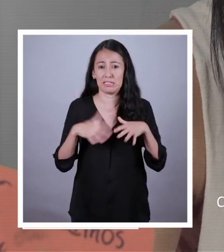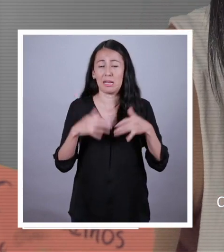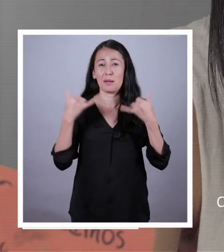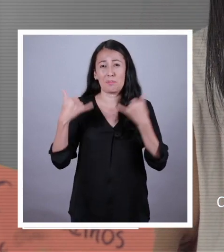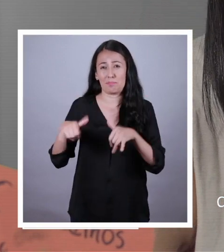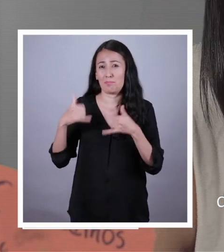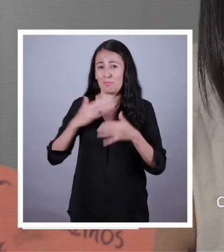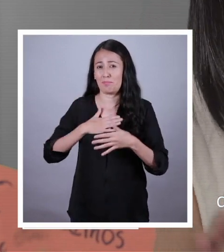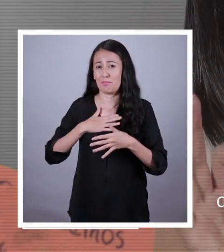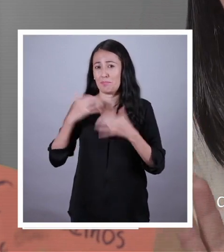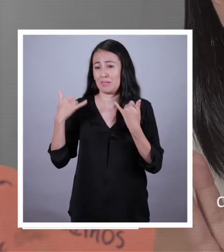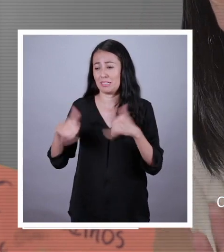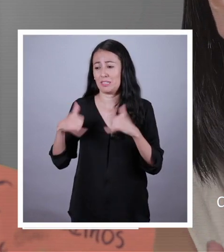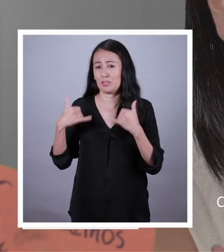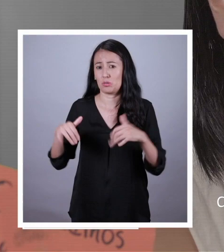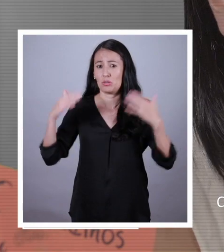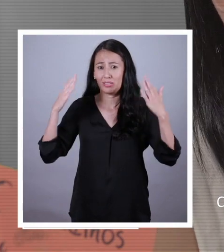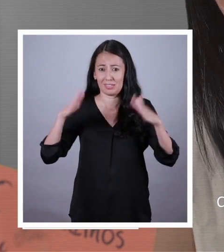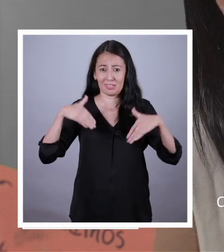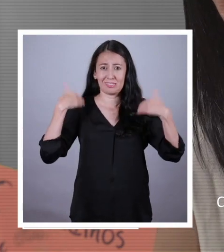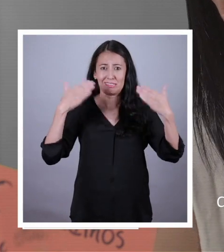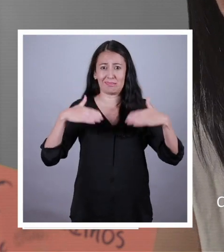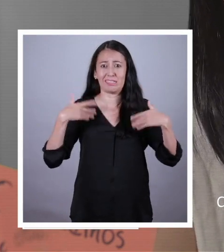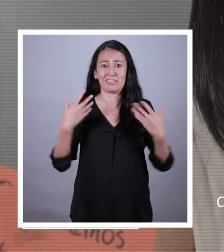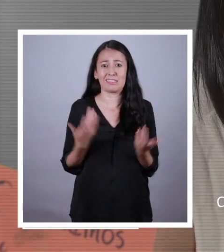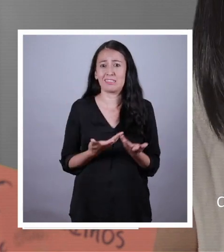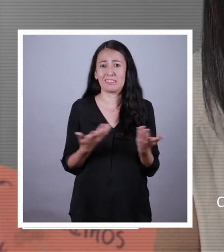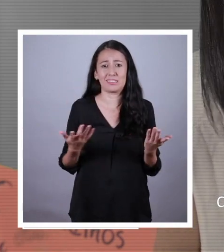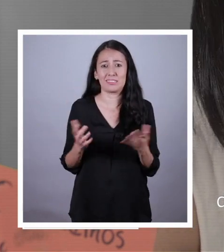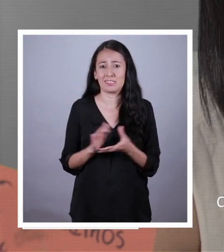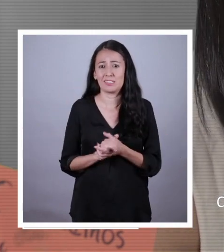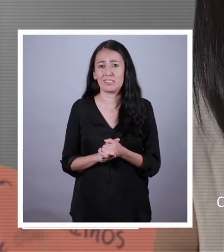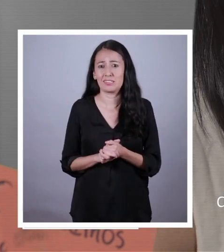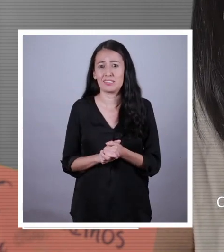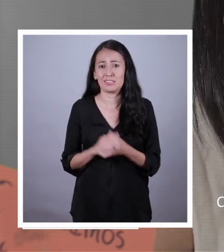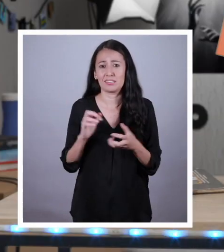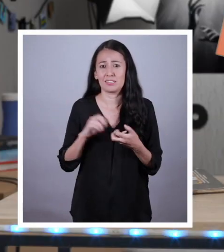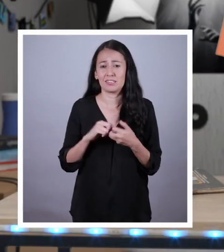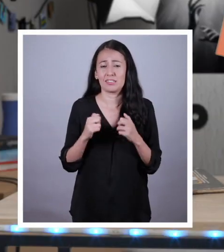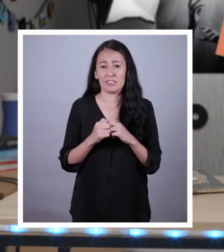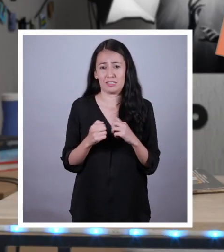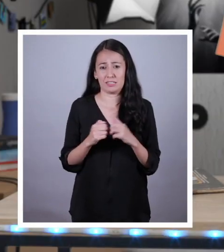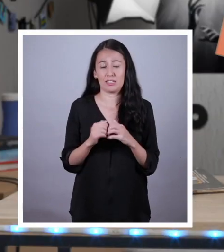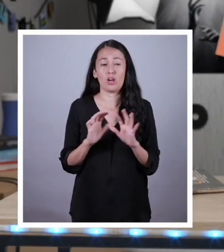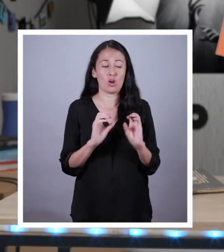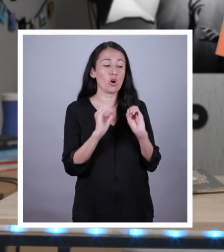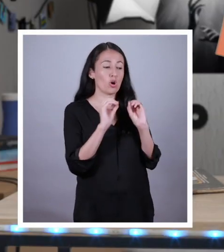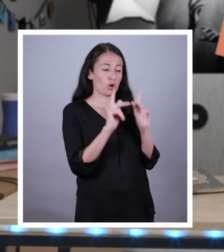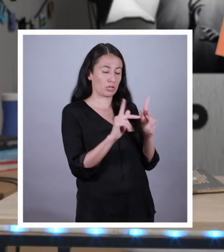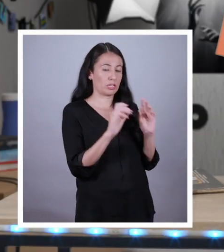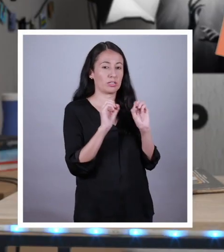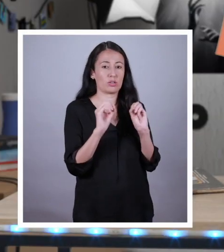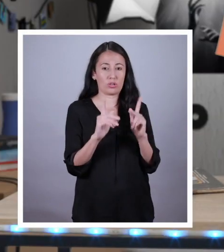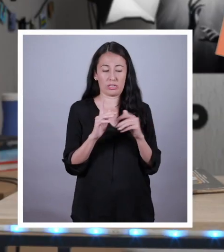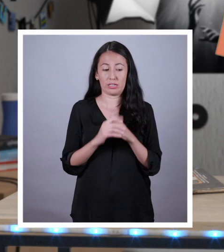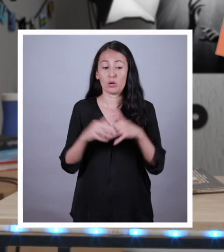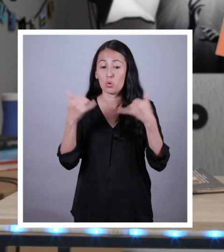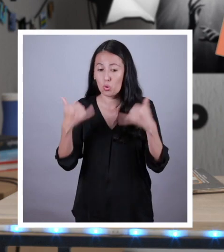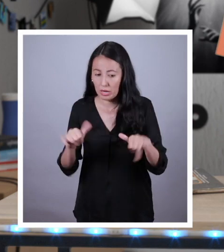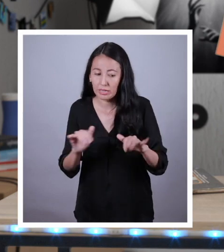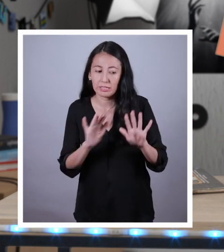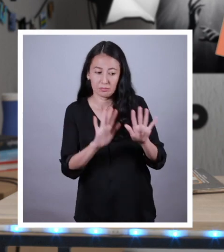Mis juguetones tienen que estar muy felices porque si no, voy a estar en problemas. Ok, juguetones.